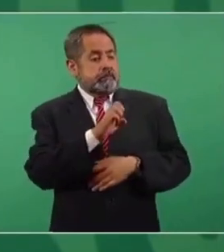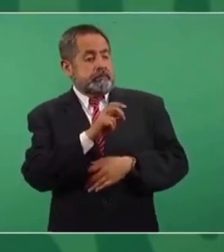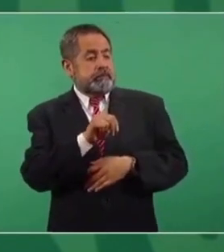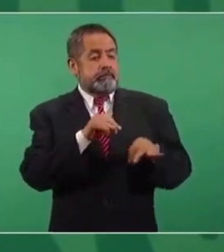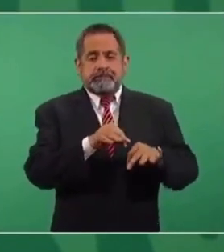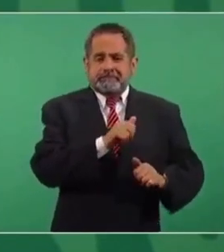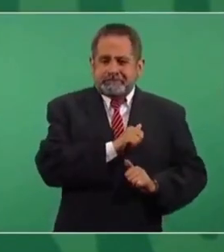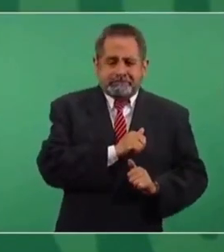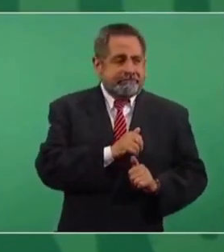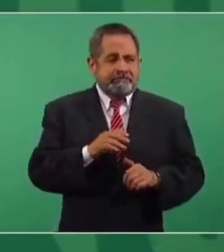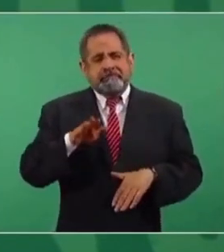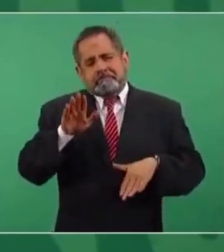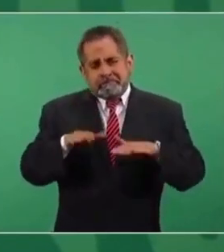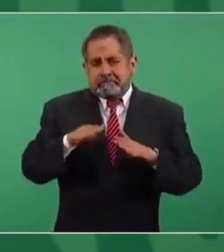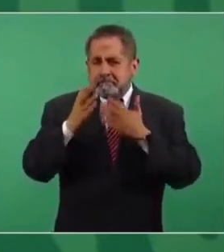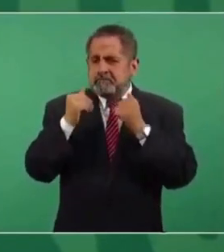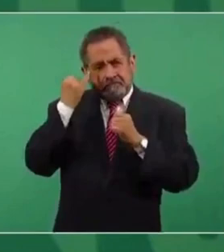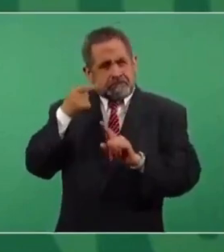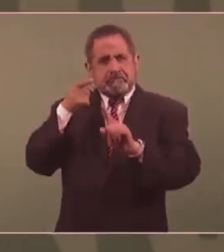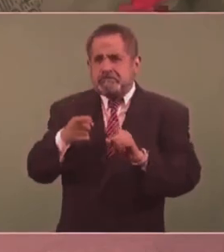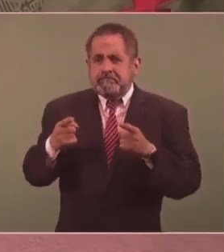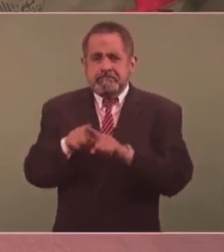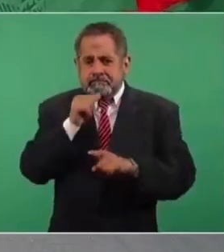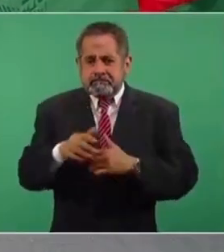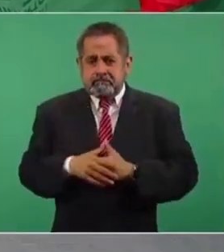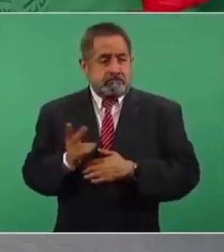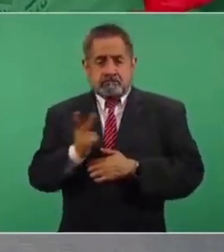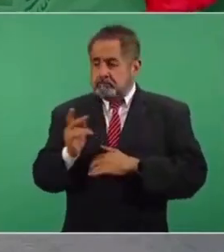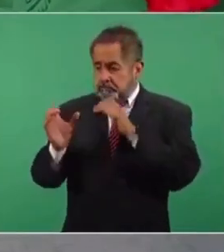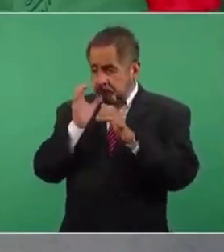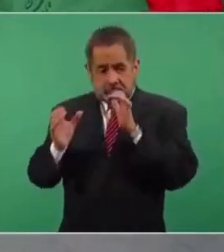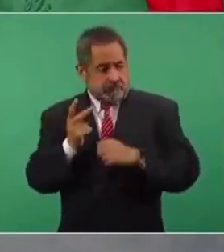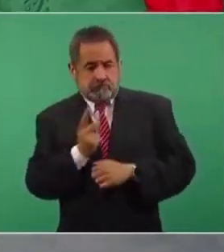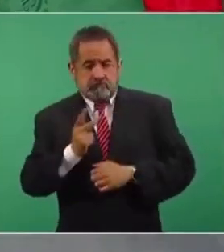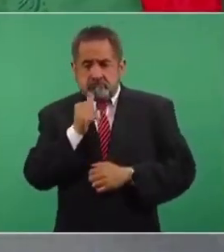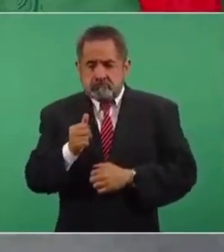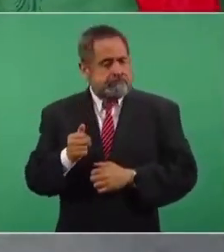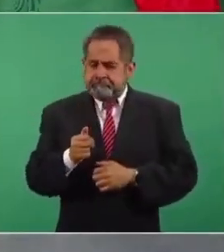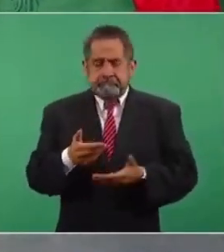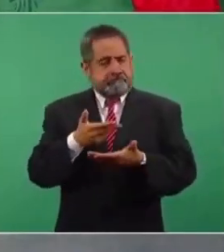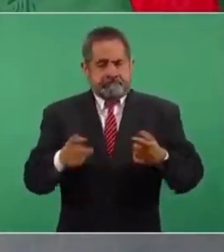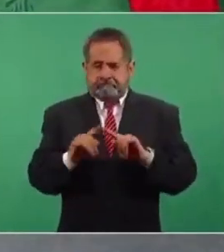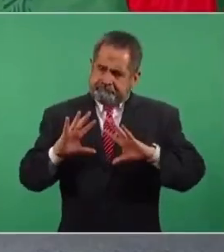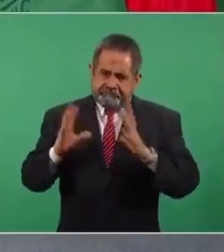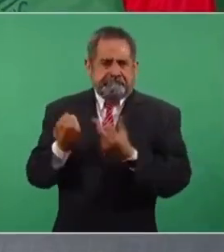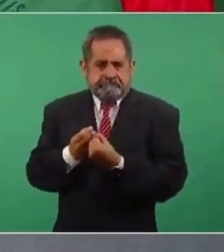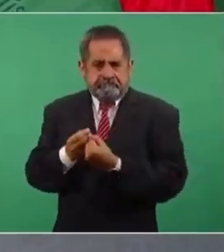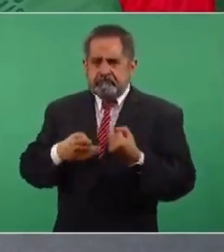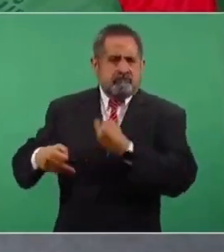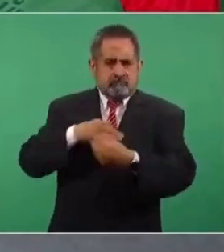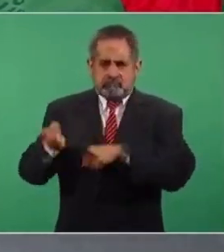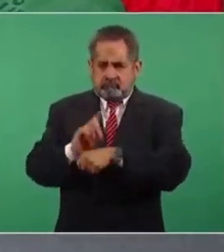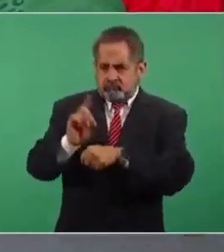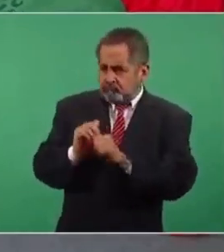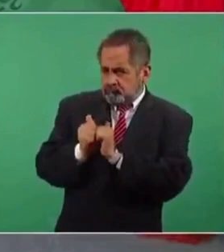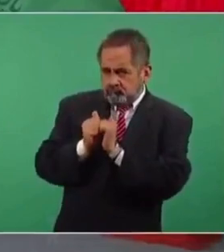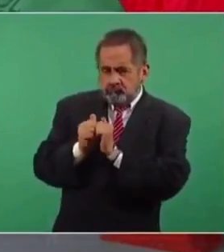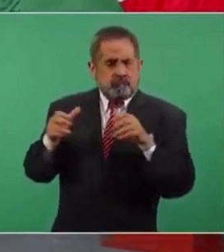lo mismo, a veces no tenían comunicación adecuada, ahora no, ahora todos los días